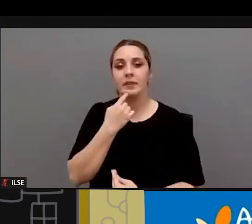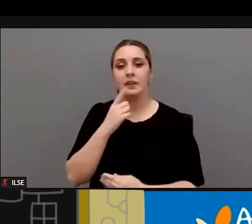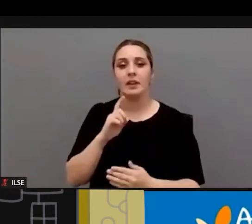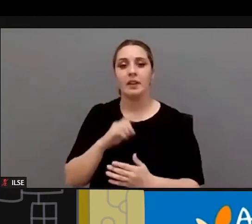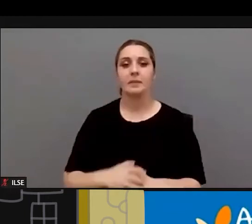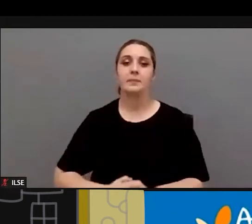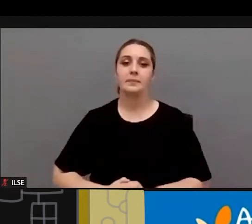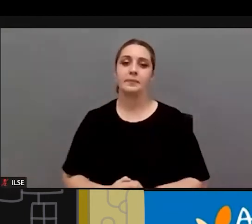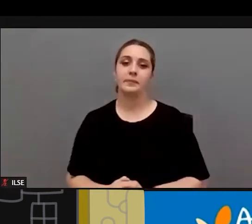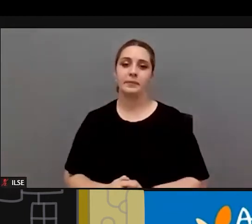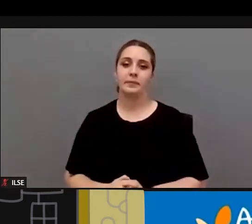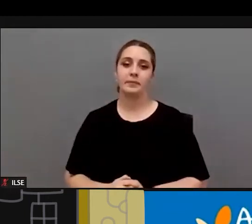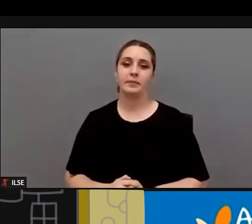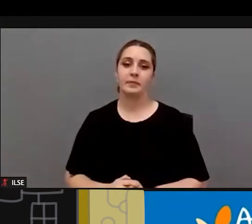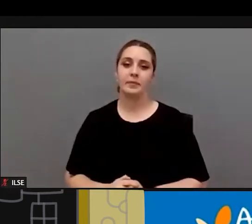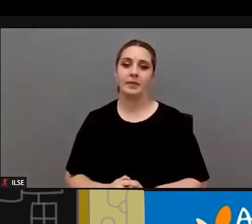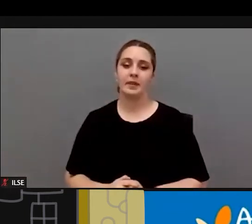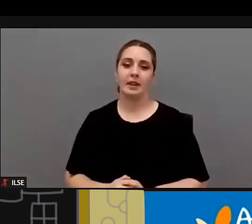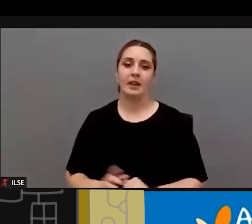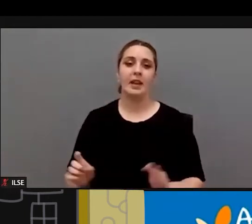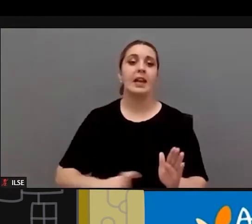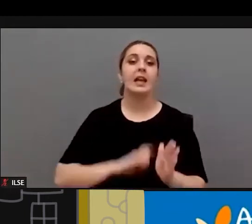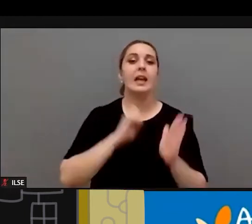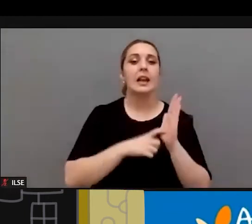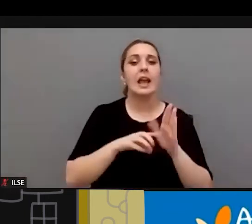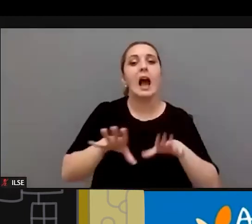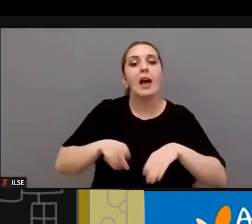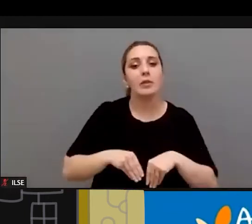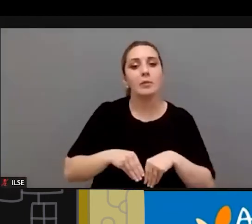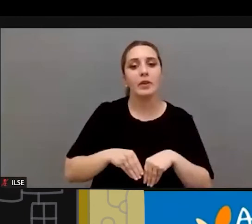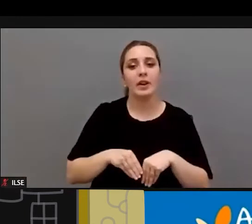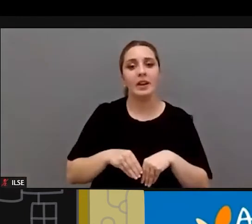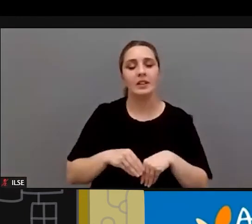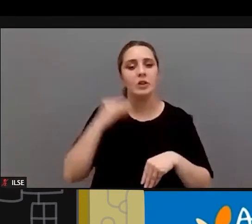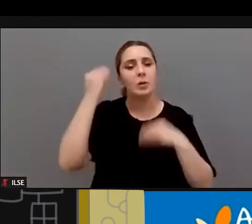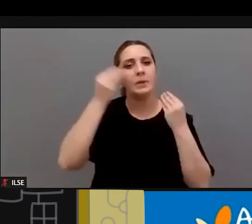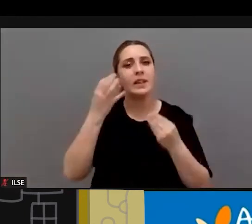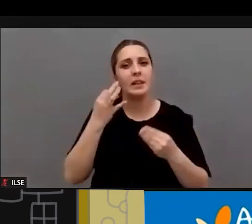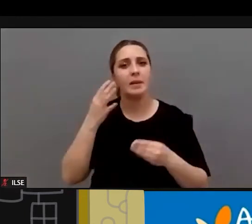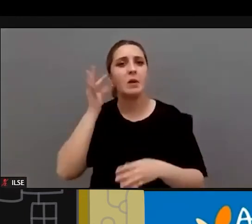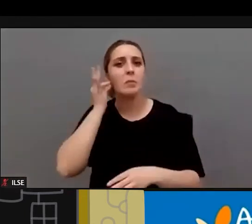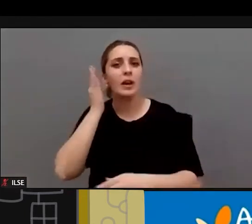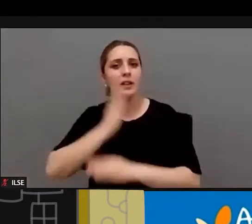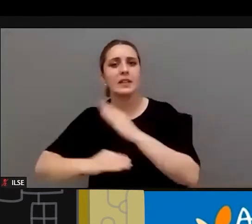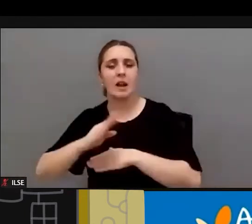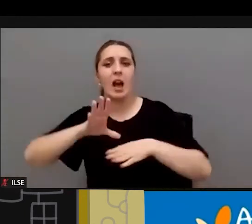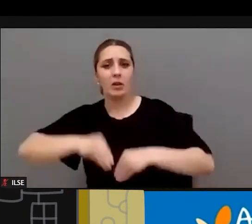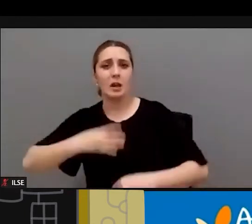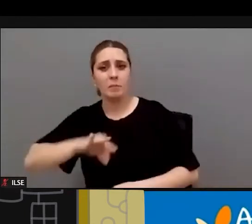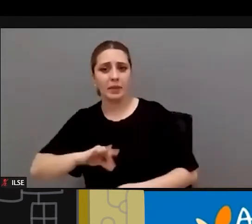¿no creéis que se tenía que adaptar también que adaptar perdona a las mujeres con discapacidad? Laura